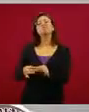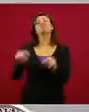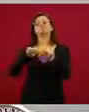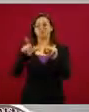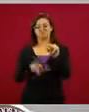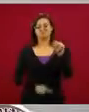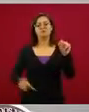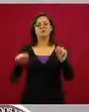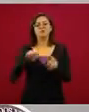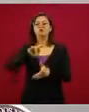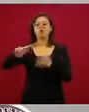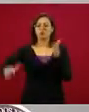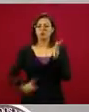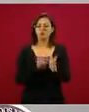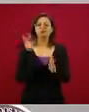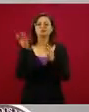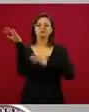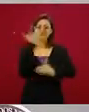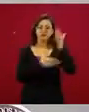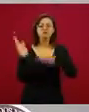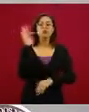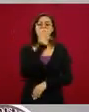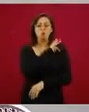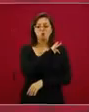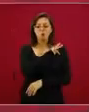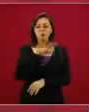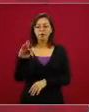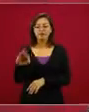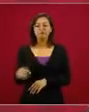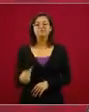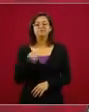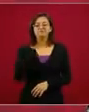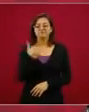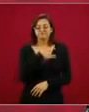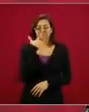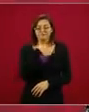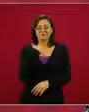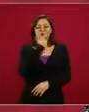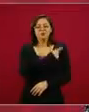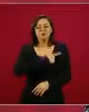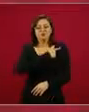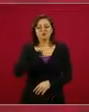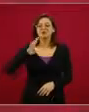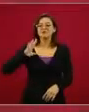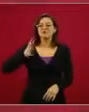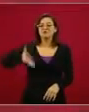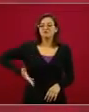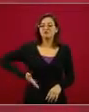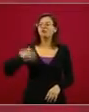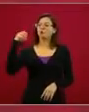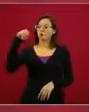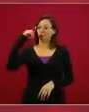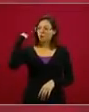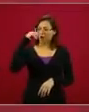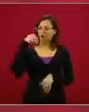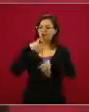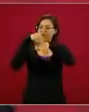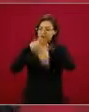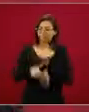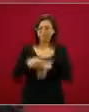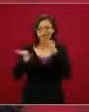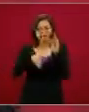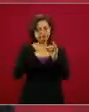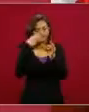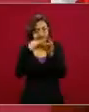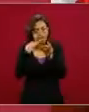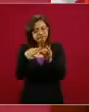a salir una vez más adelante. Y a mí me da mucho orgullo de que Oaxaca siga disciplinado gracias a esta